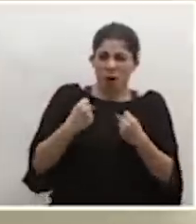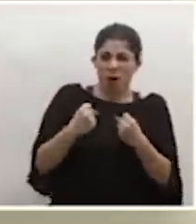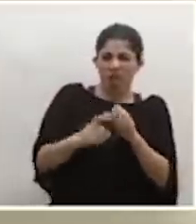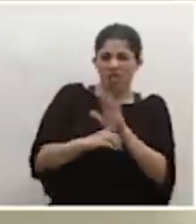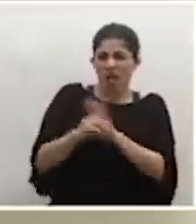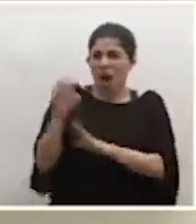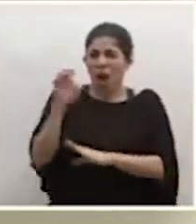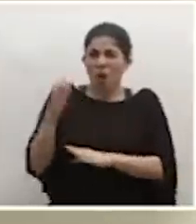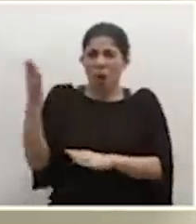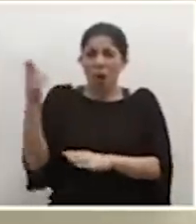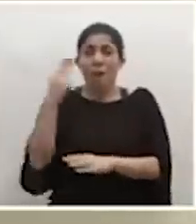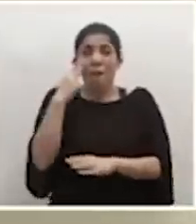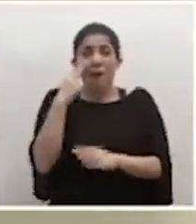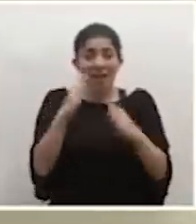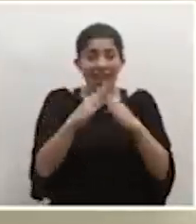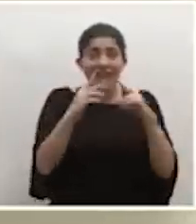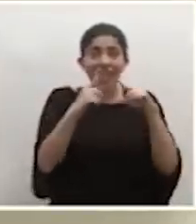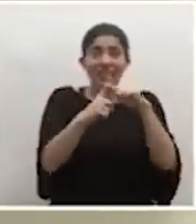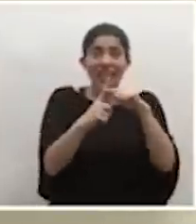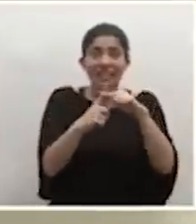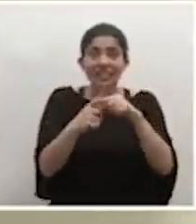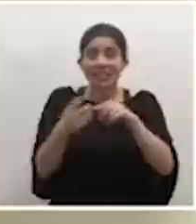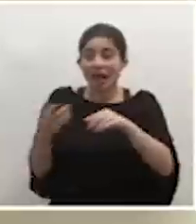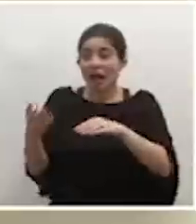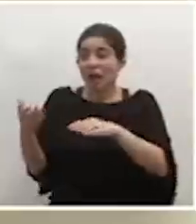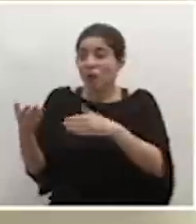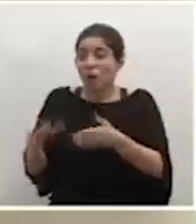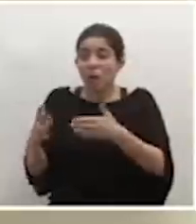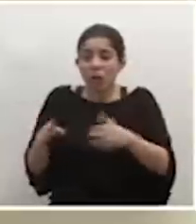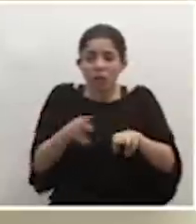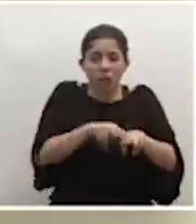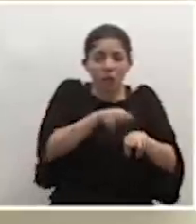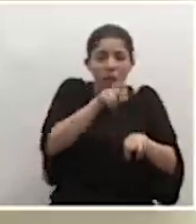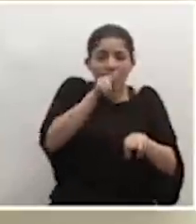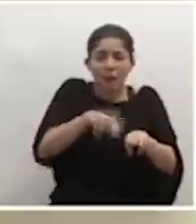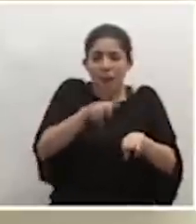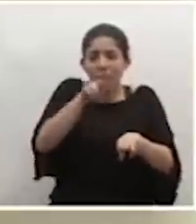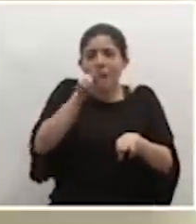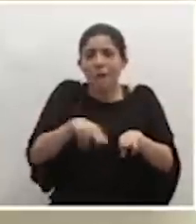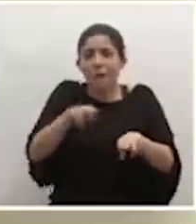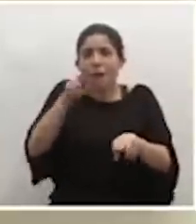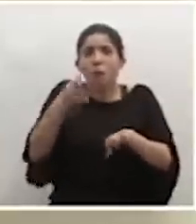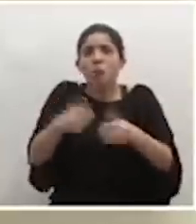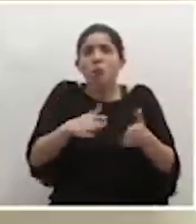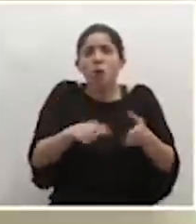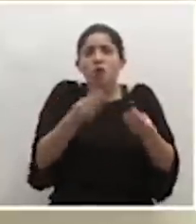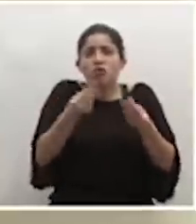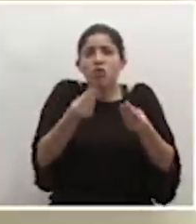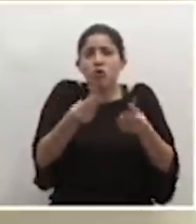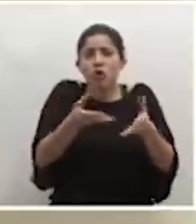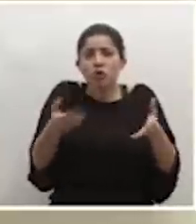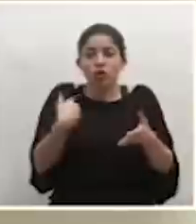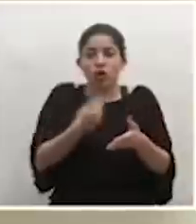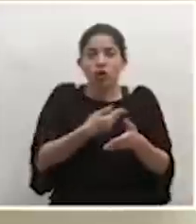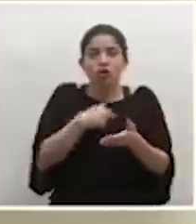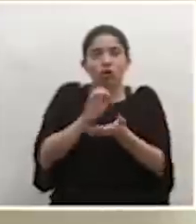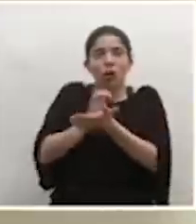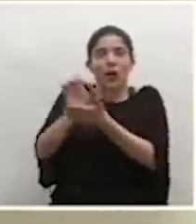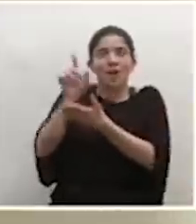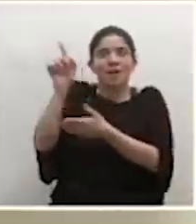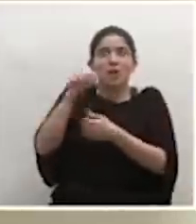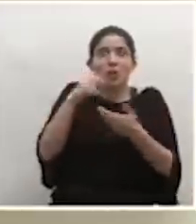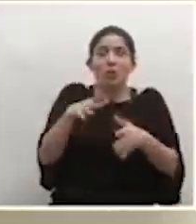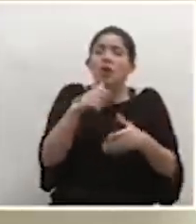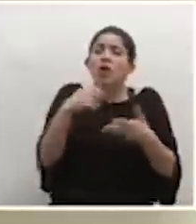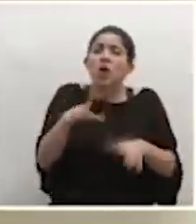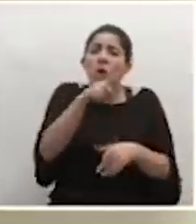visto que en las iglesias tienen que apilar los féretros de las personas muertas. Y eso es lo que hemos tratado aquí de evitar, así que por favor no perdamos